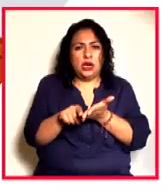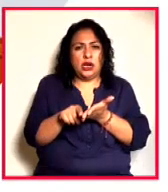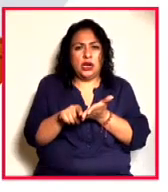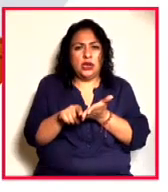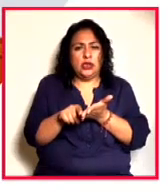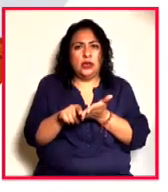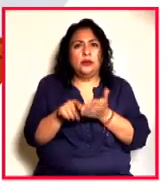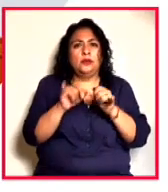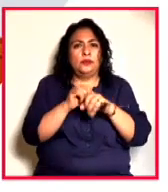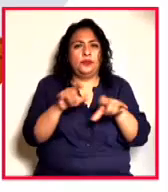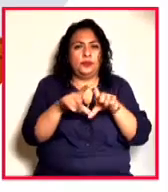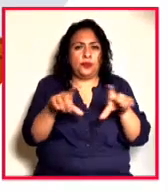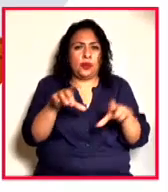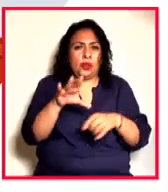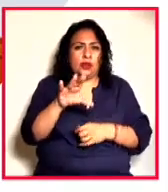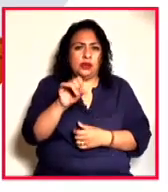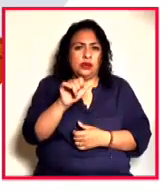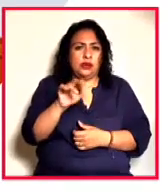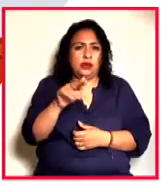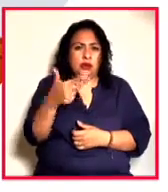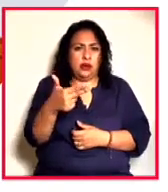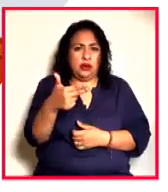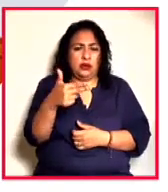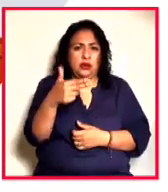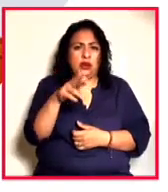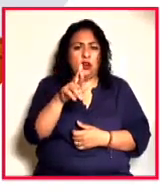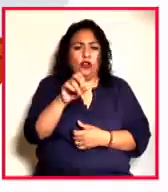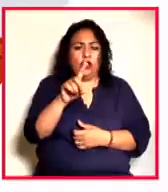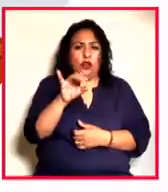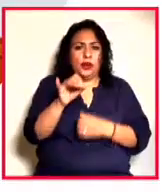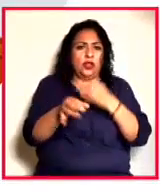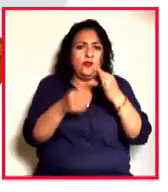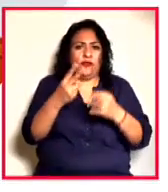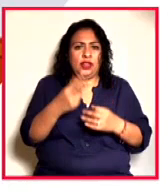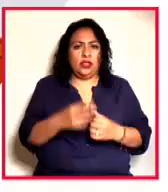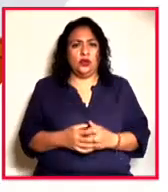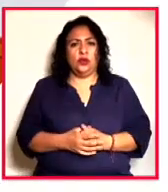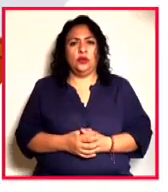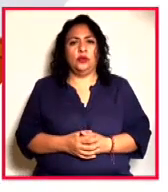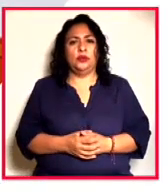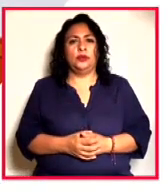Con información y texto de César H. Meléndez, Rodrigo Peredo, Noticias 22.